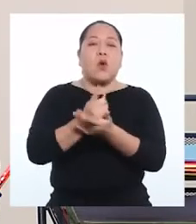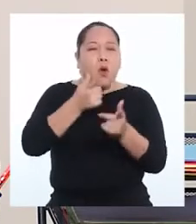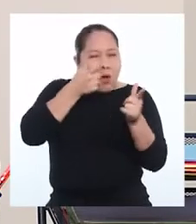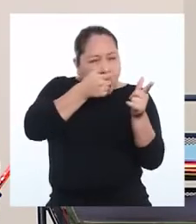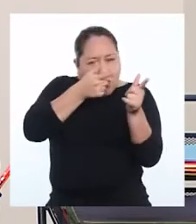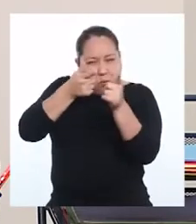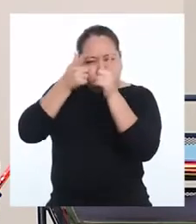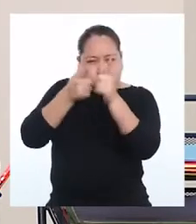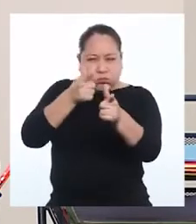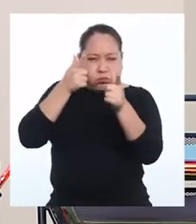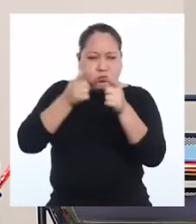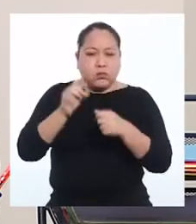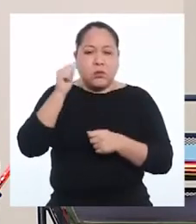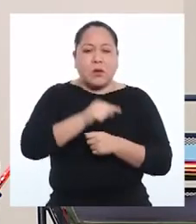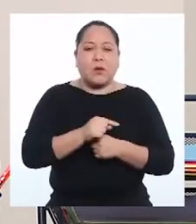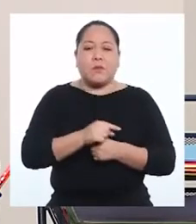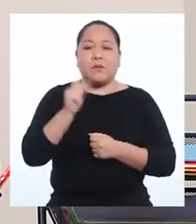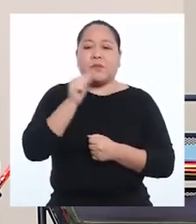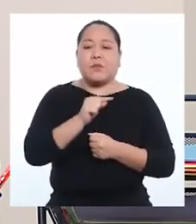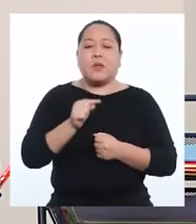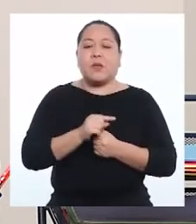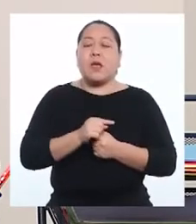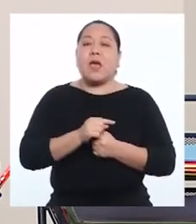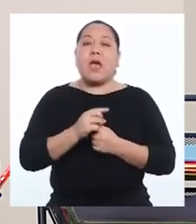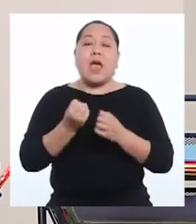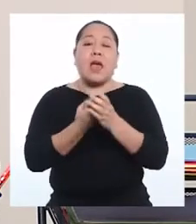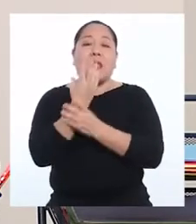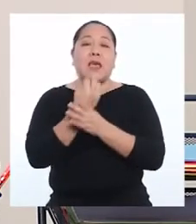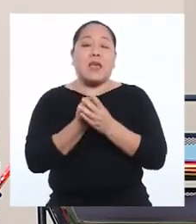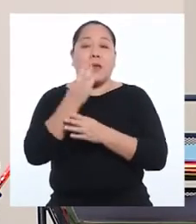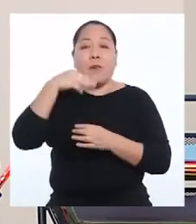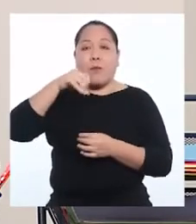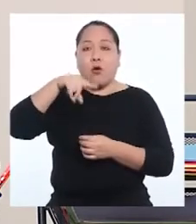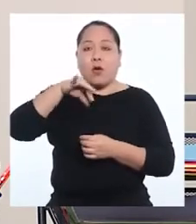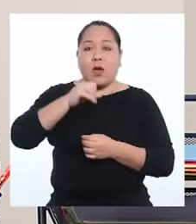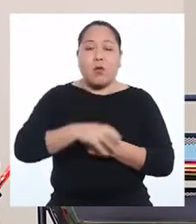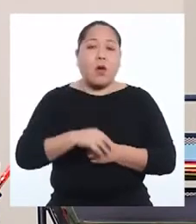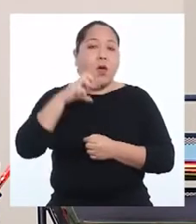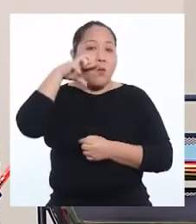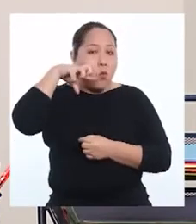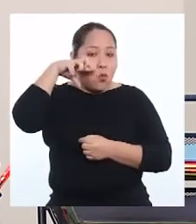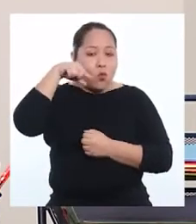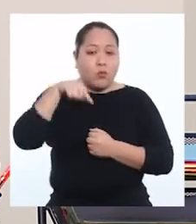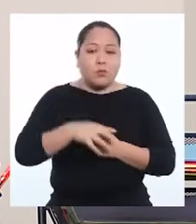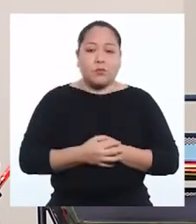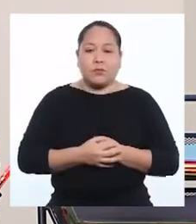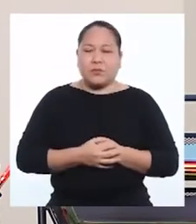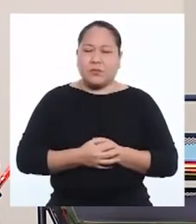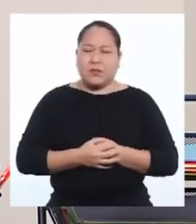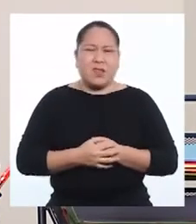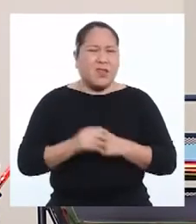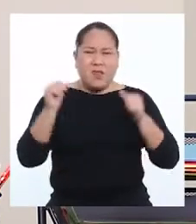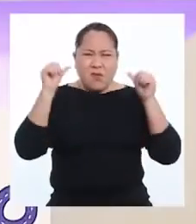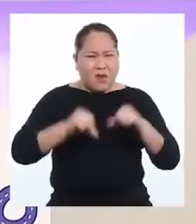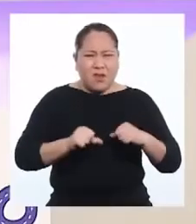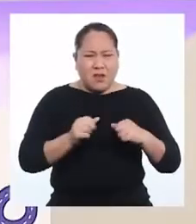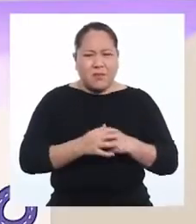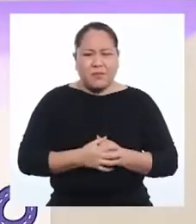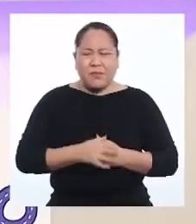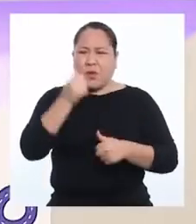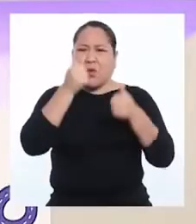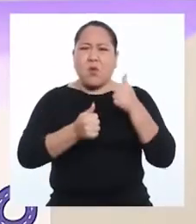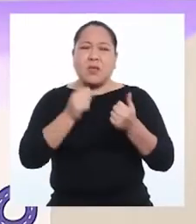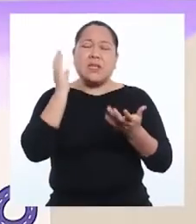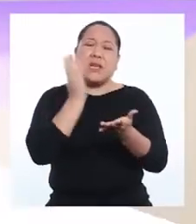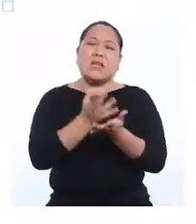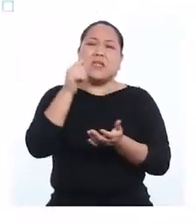cazadores furtivos de vicuñas en la región de Arequipa, Moquegua y Puno. ¡Qué horrible! ¿Cuál